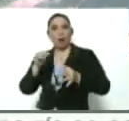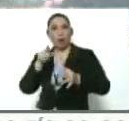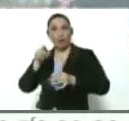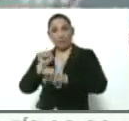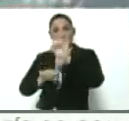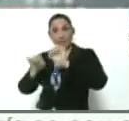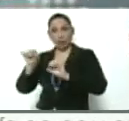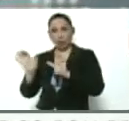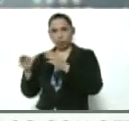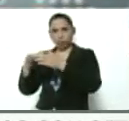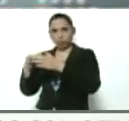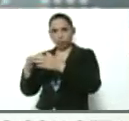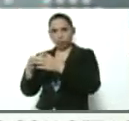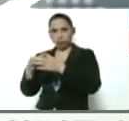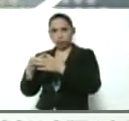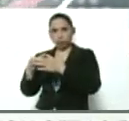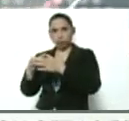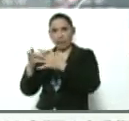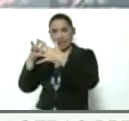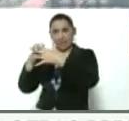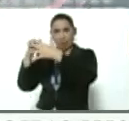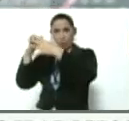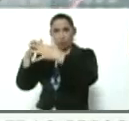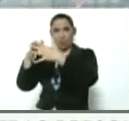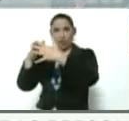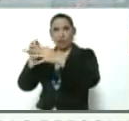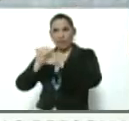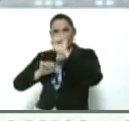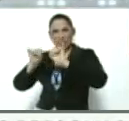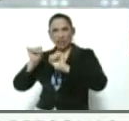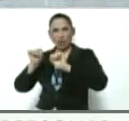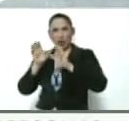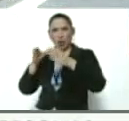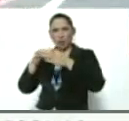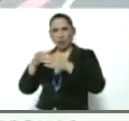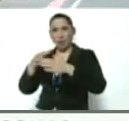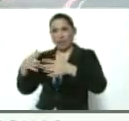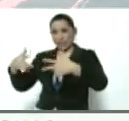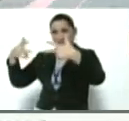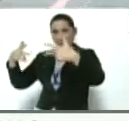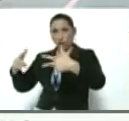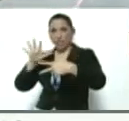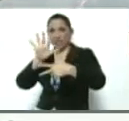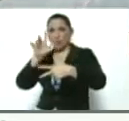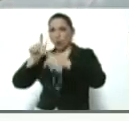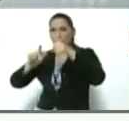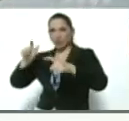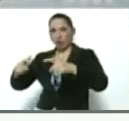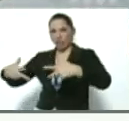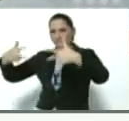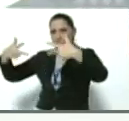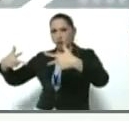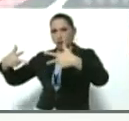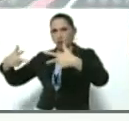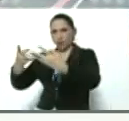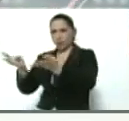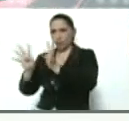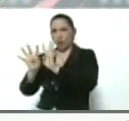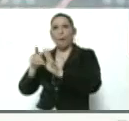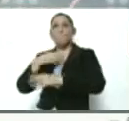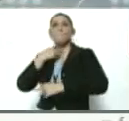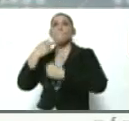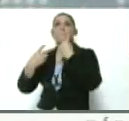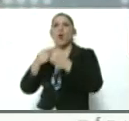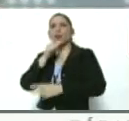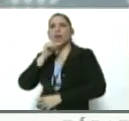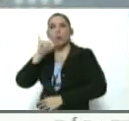el estado de la Florida, en los Estados Unidos de Norteamérica. Esa videollamada se da, la voz que está allí es la